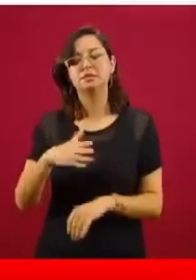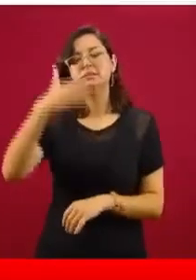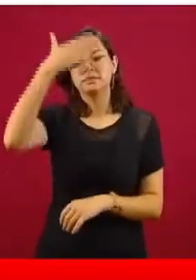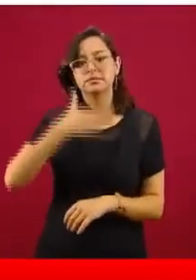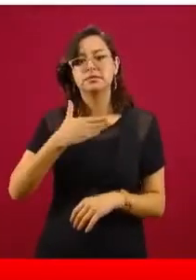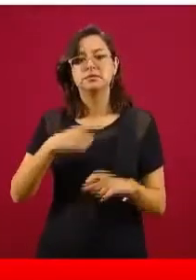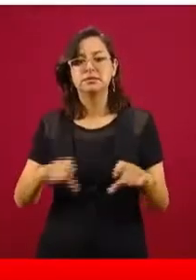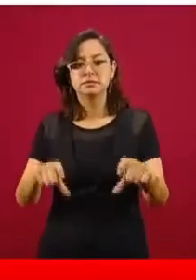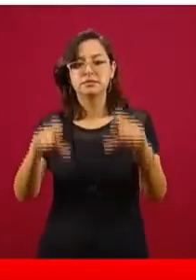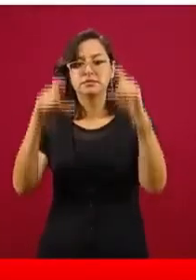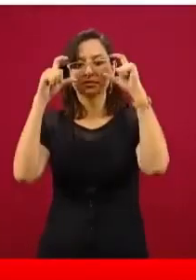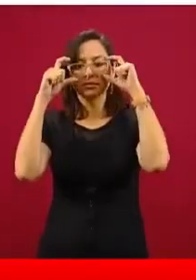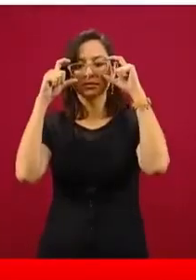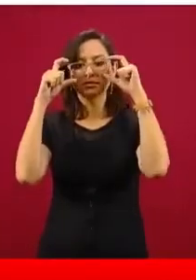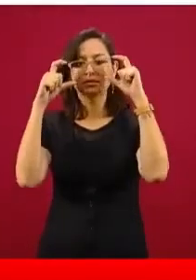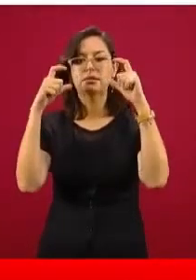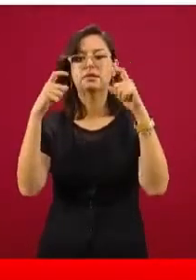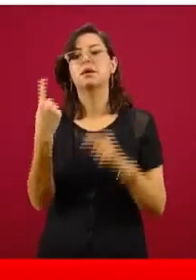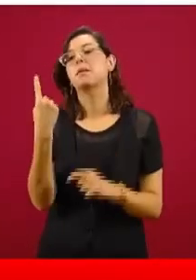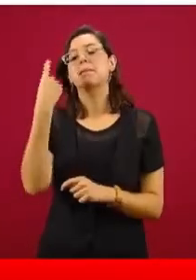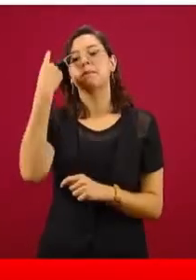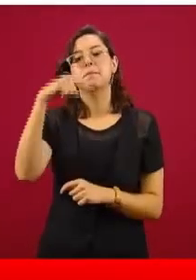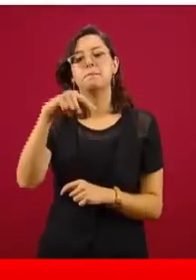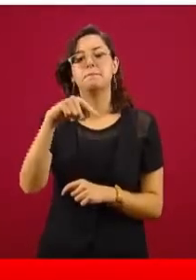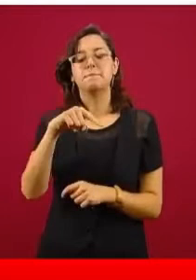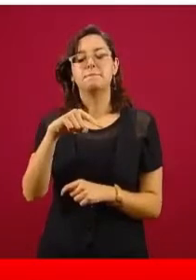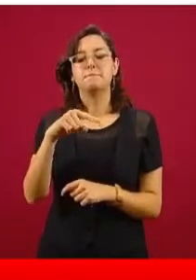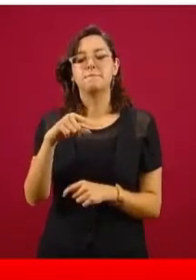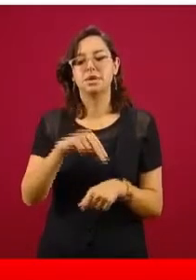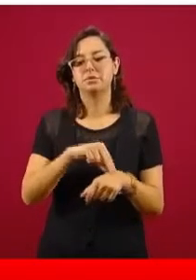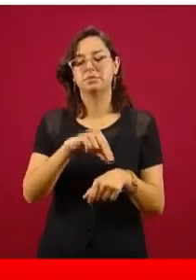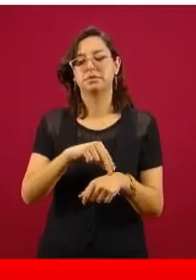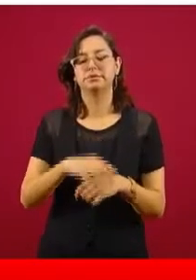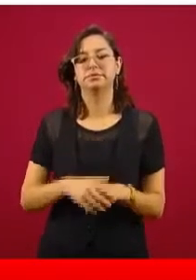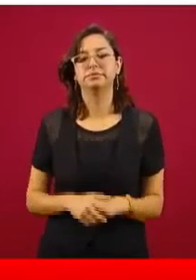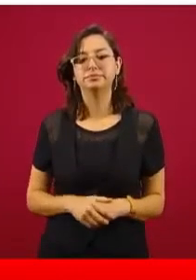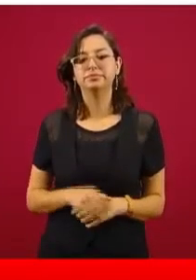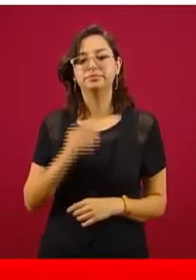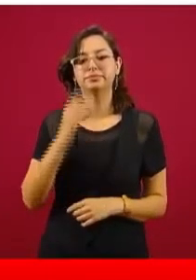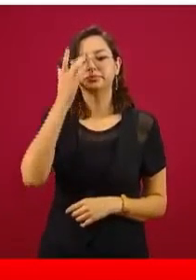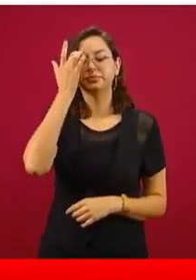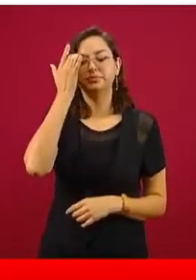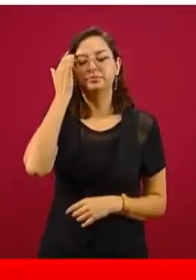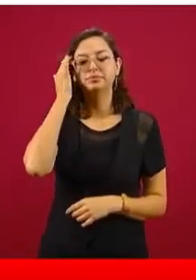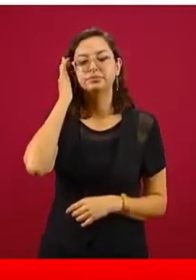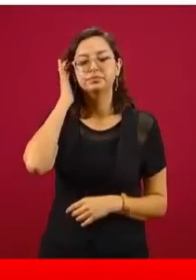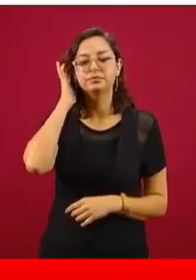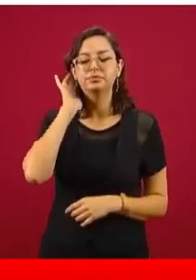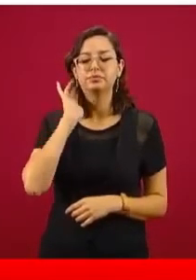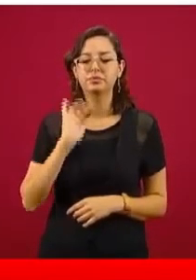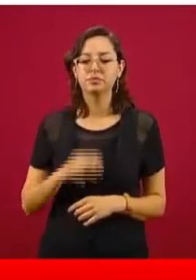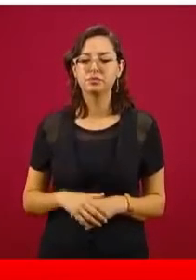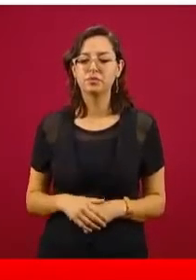Googles o Googles para los médicos. Gracias,